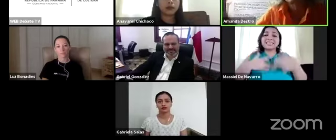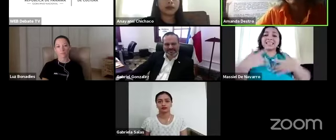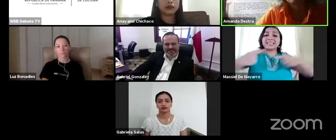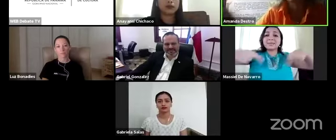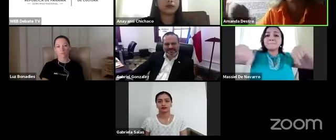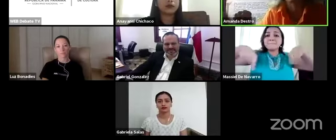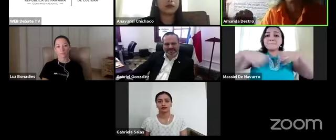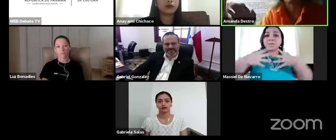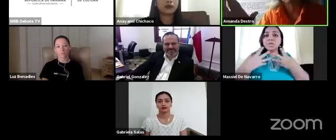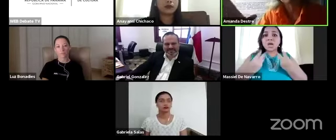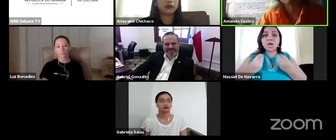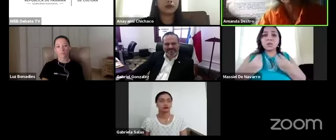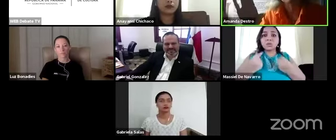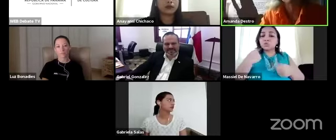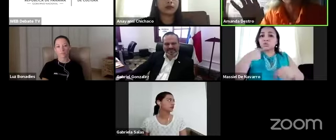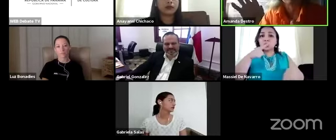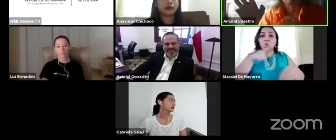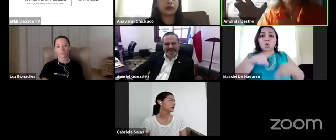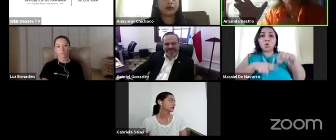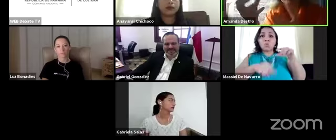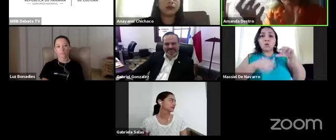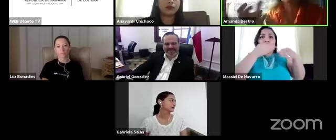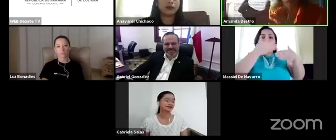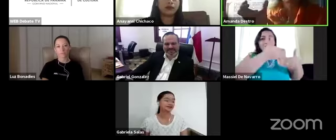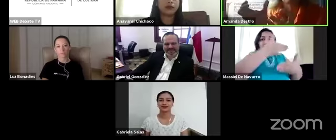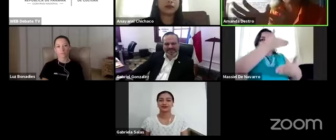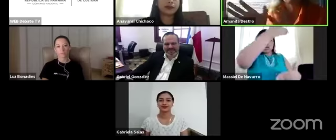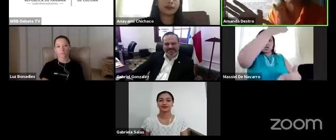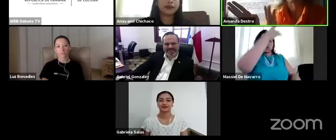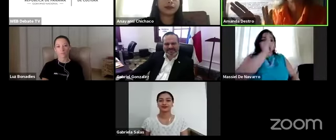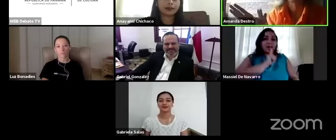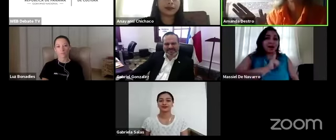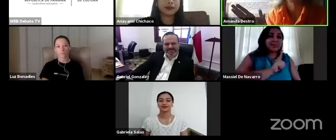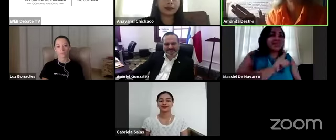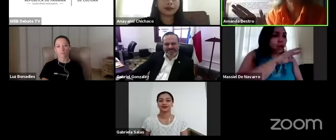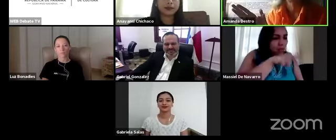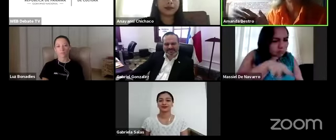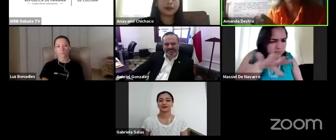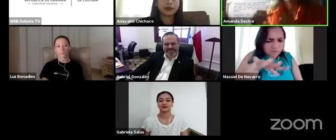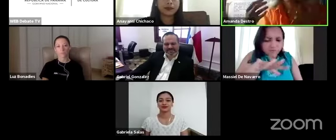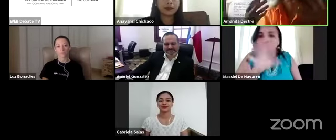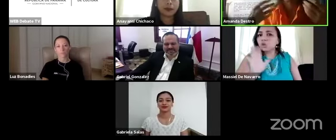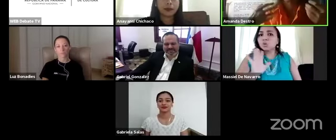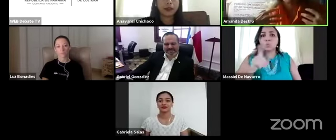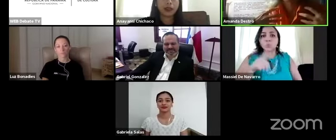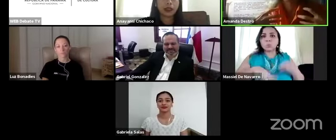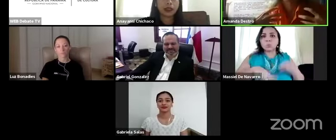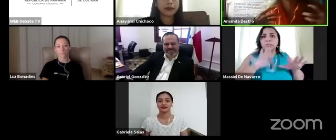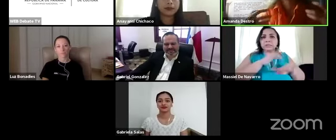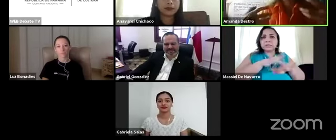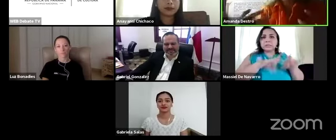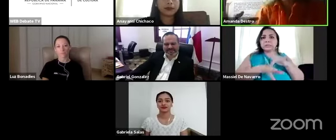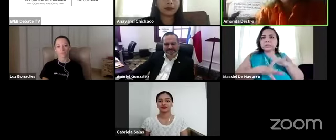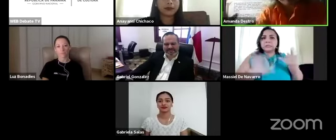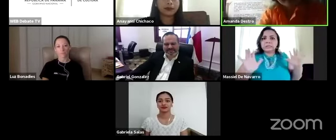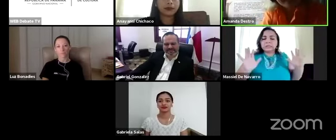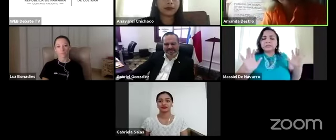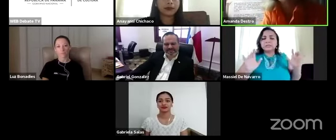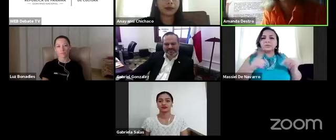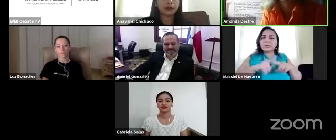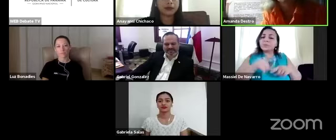acercarme a la vitrina al objeto a la persona pero igual tengo la